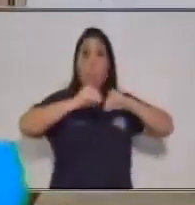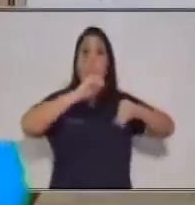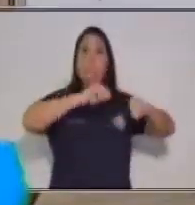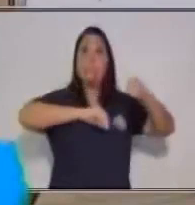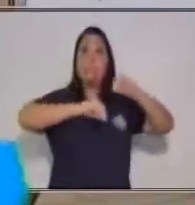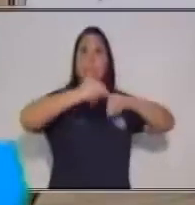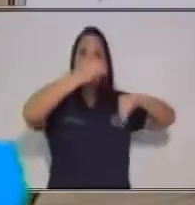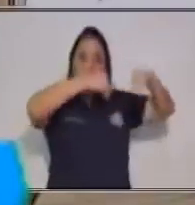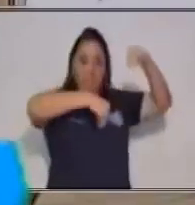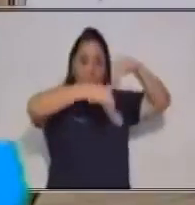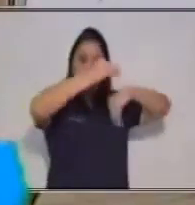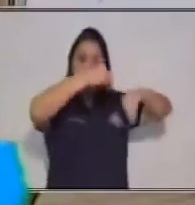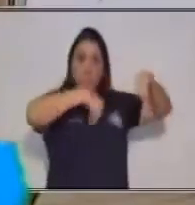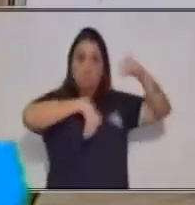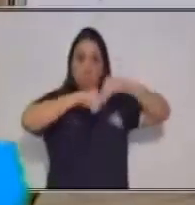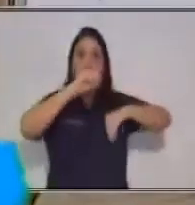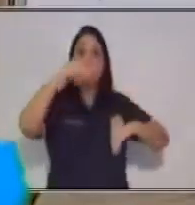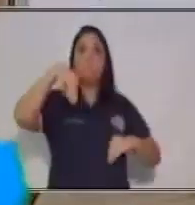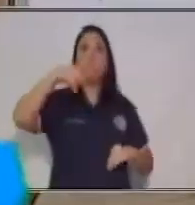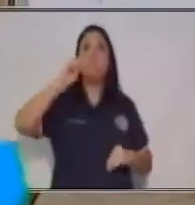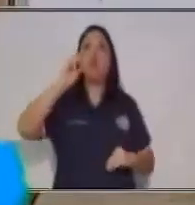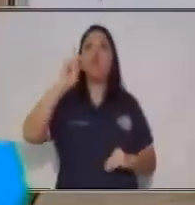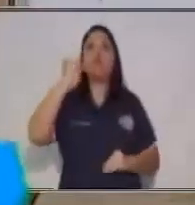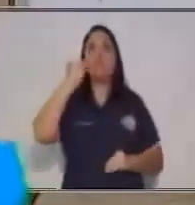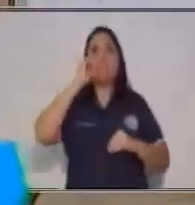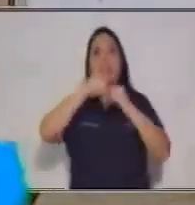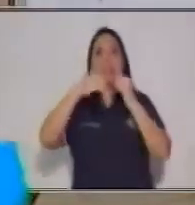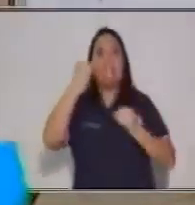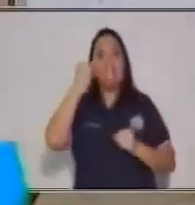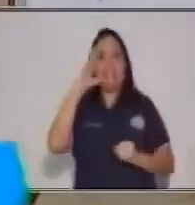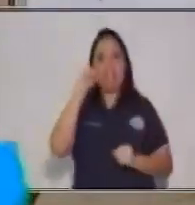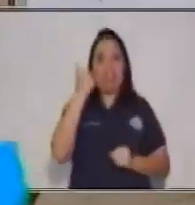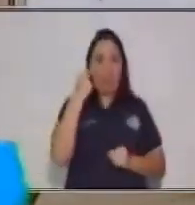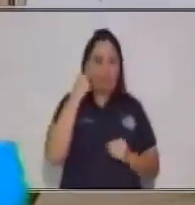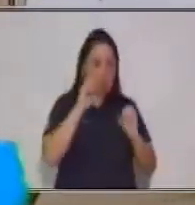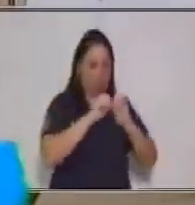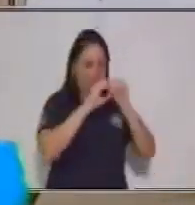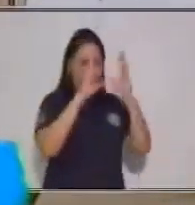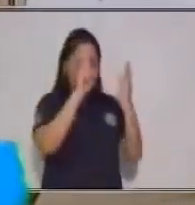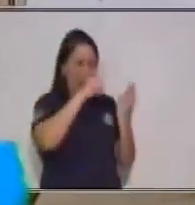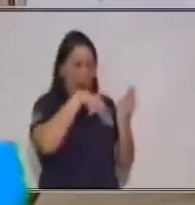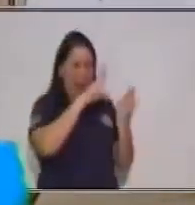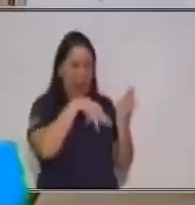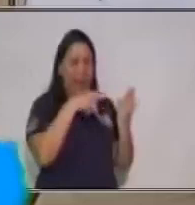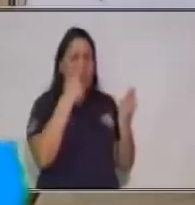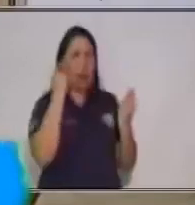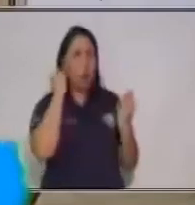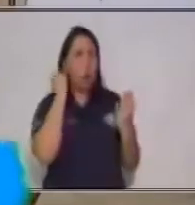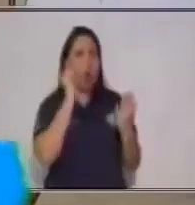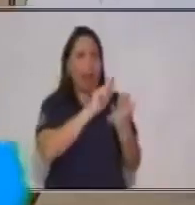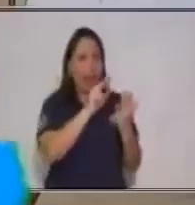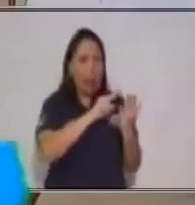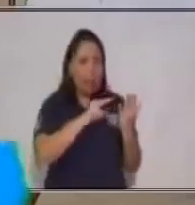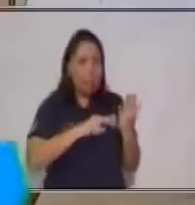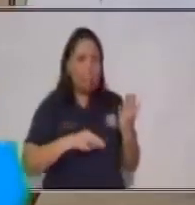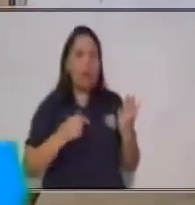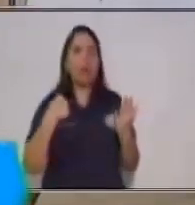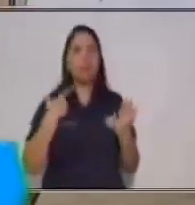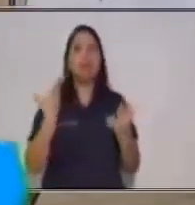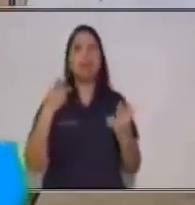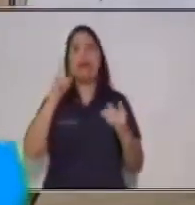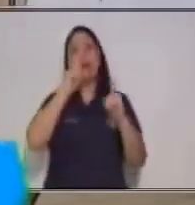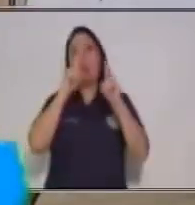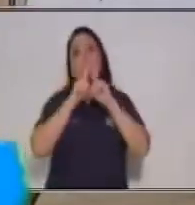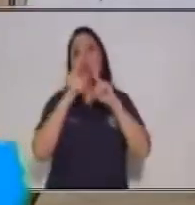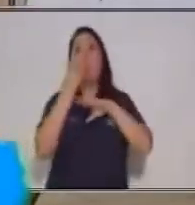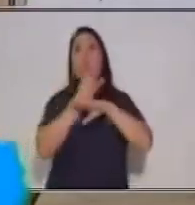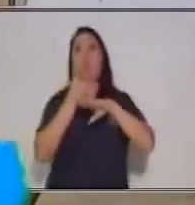nuestros párrafos se relacionan con cohesión, gramaticalmente, utilizando lo que vimos los conectores,